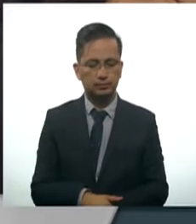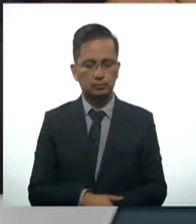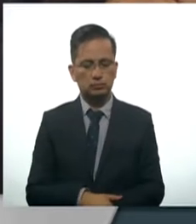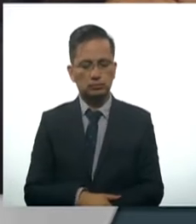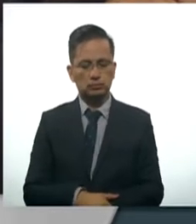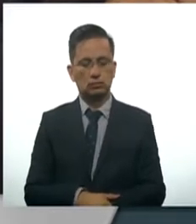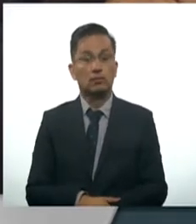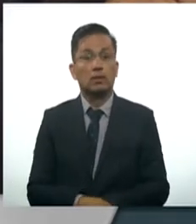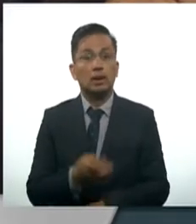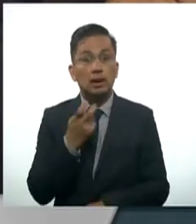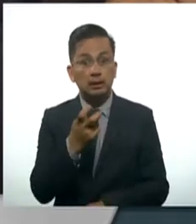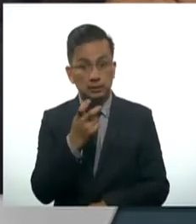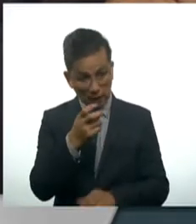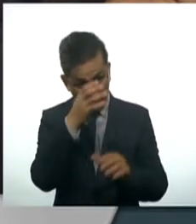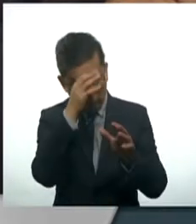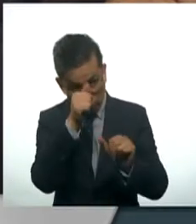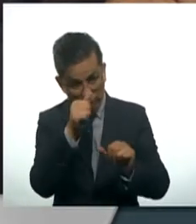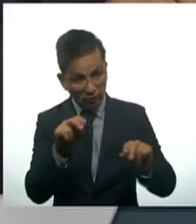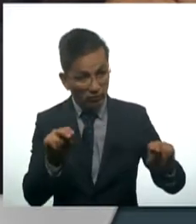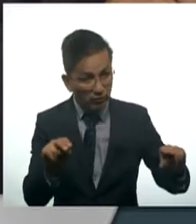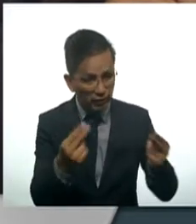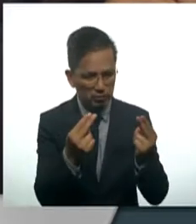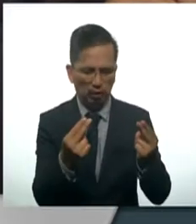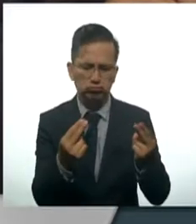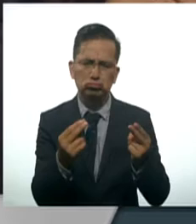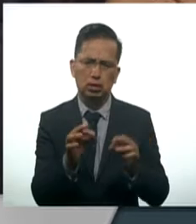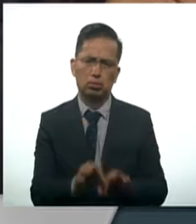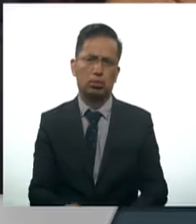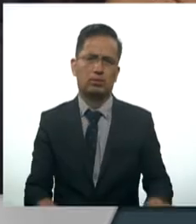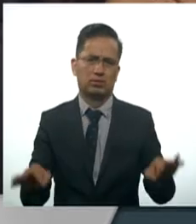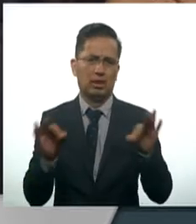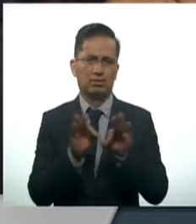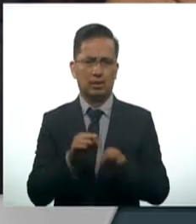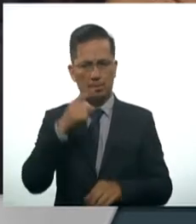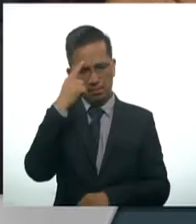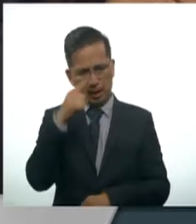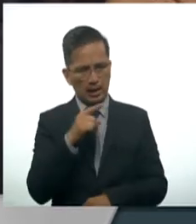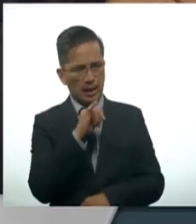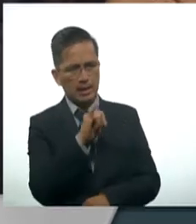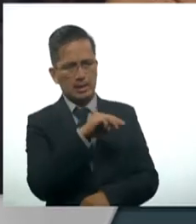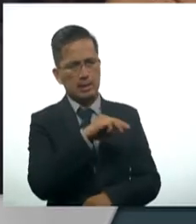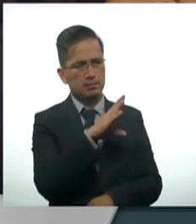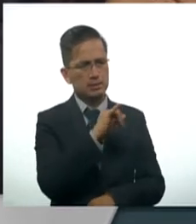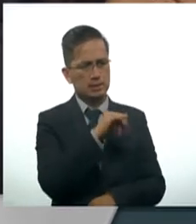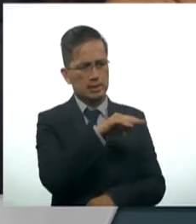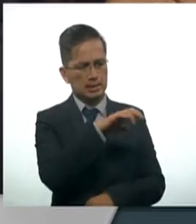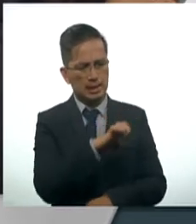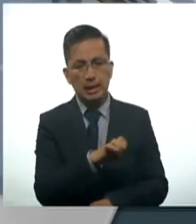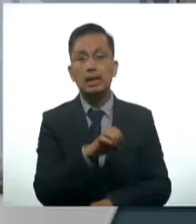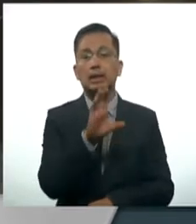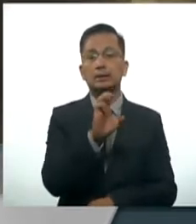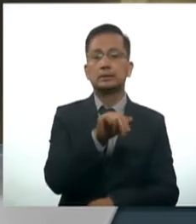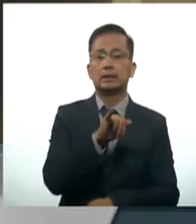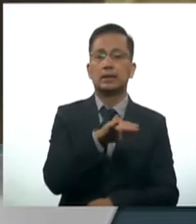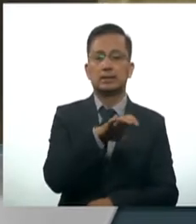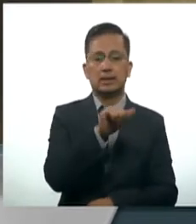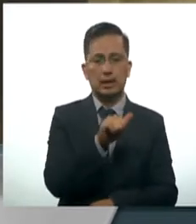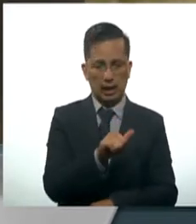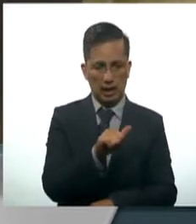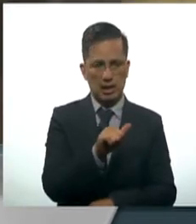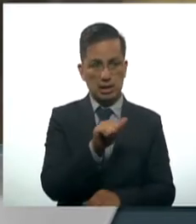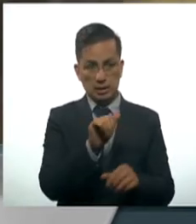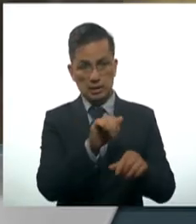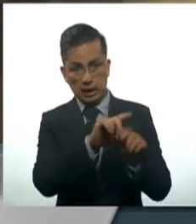convenio con INCINE, con la Cineteca Nacional, porque